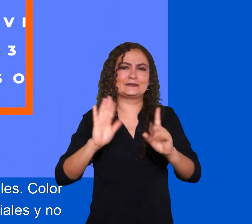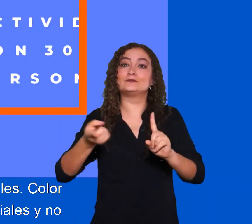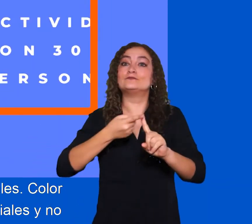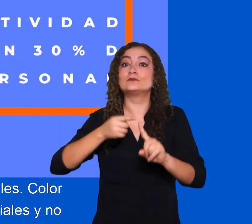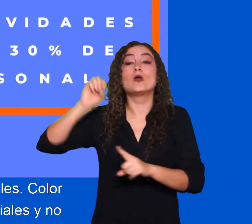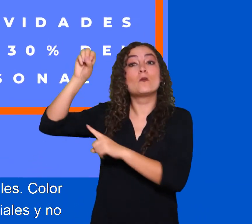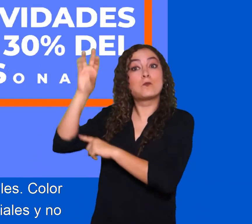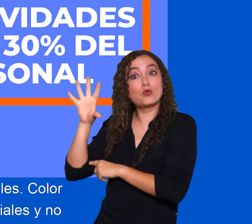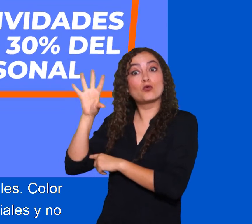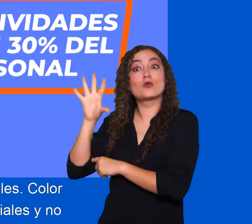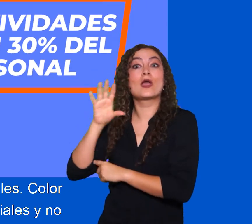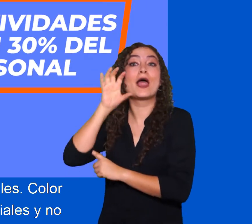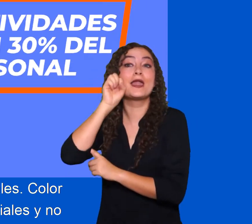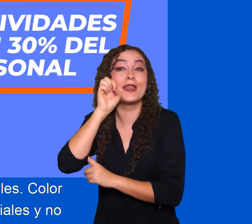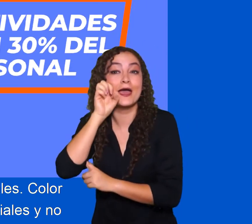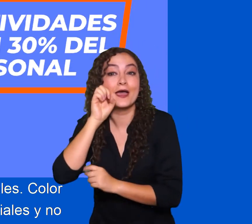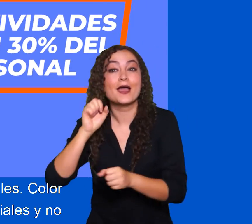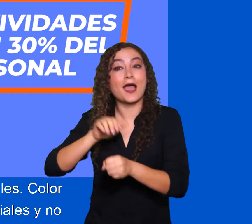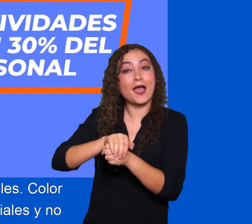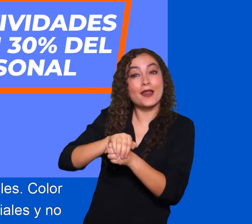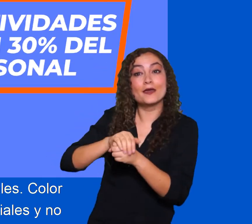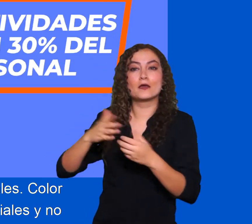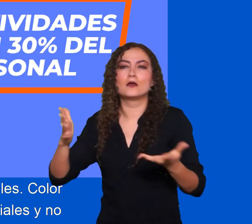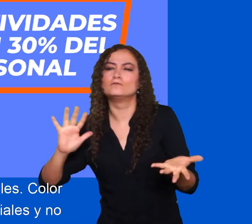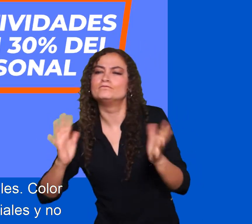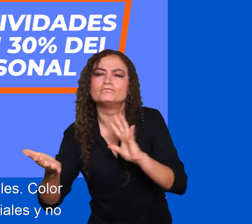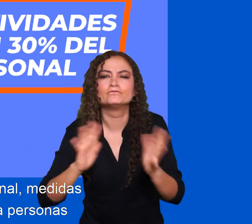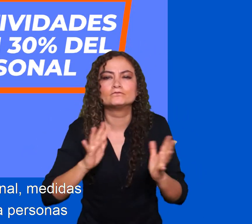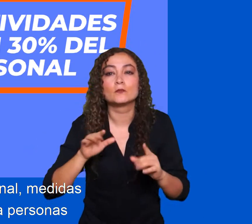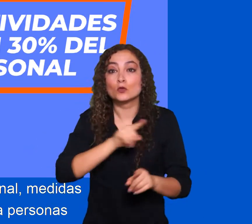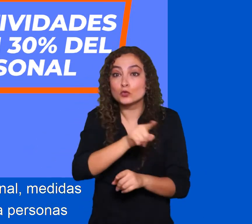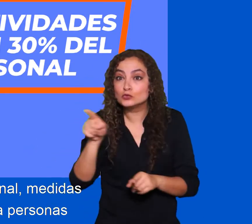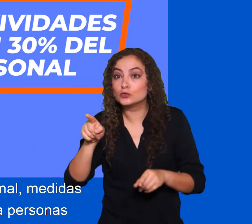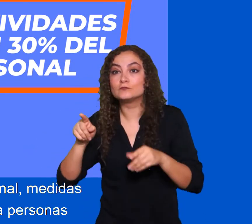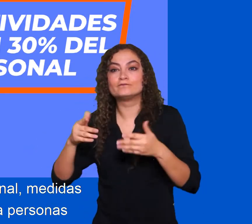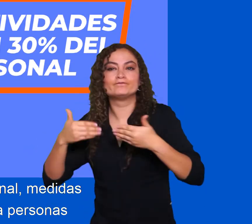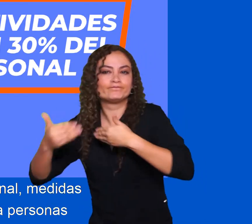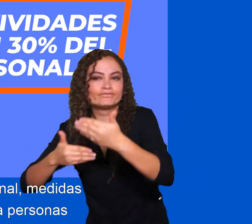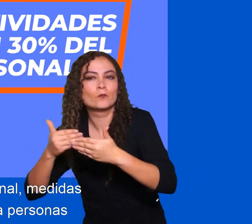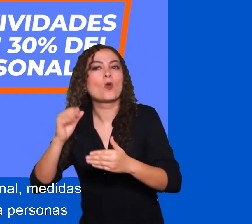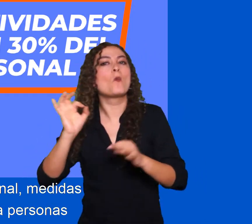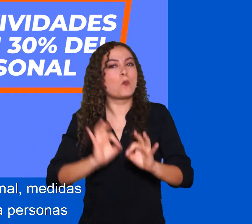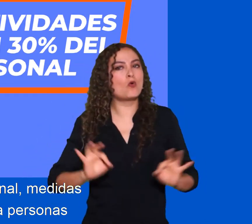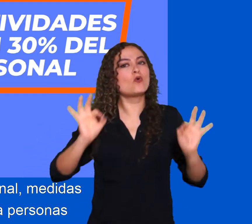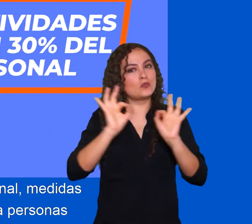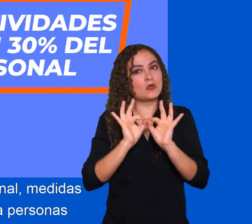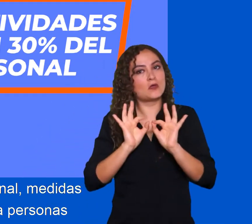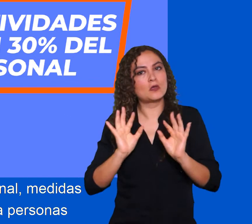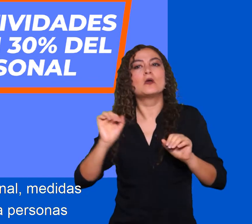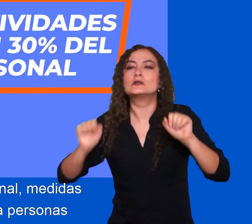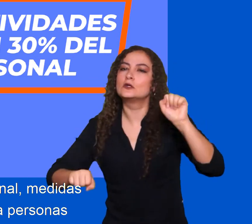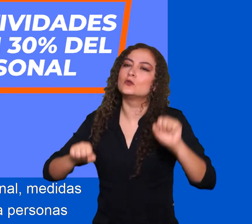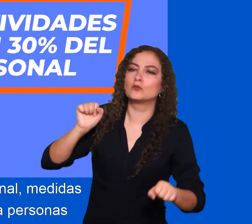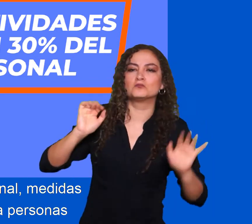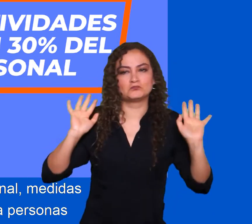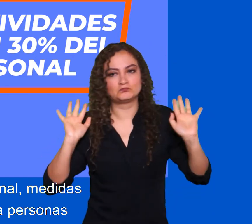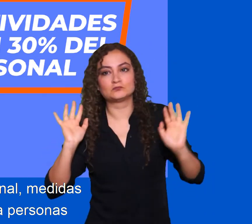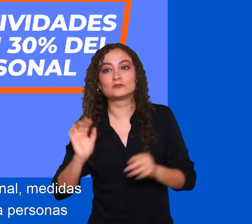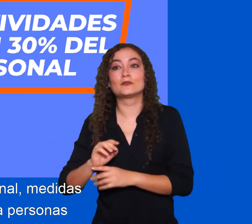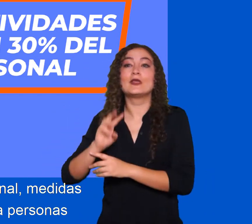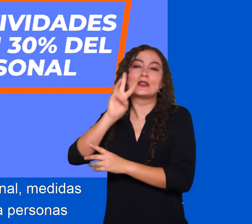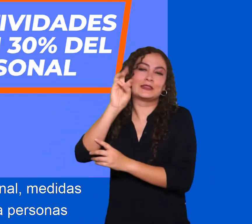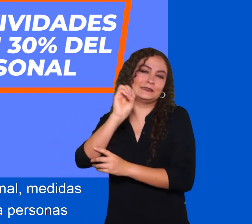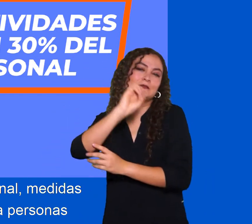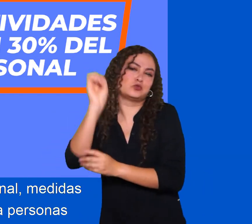Color naranja. Actividades económicas esenciales y no esenciales con 30% del personal. Medidas para el